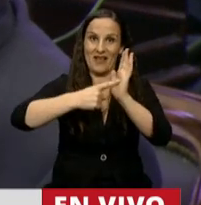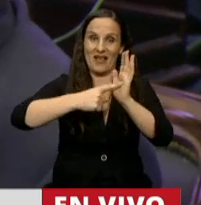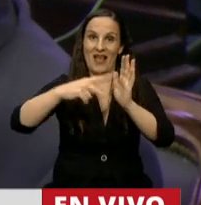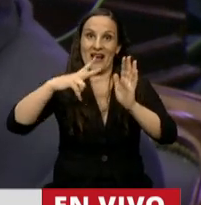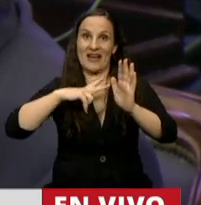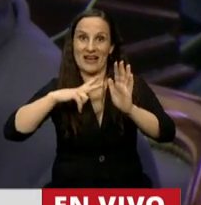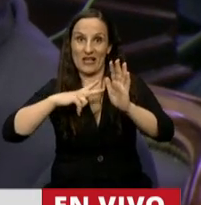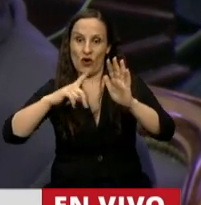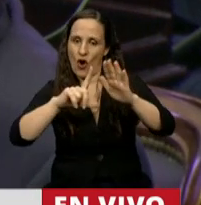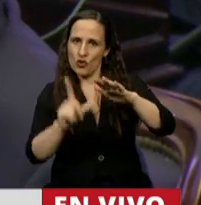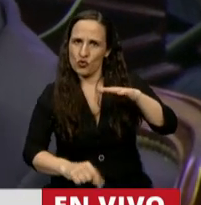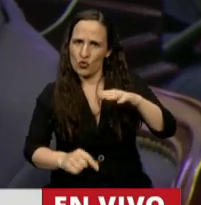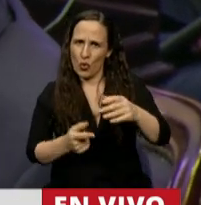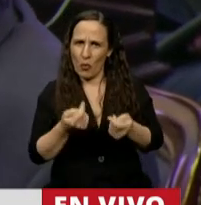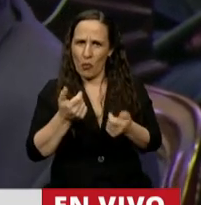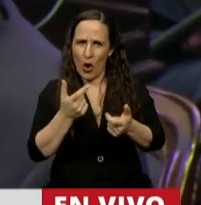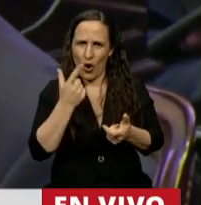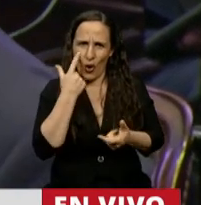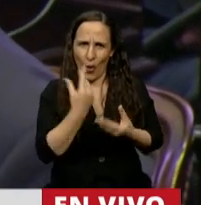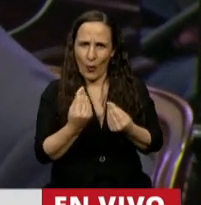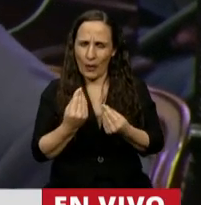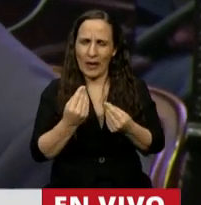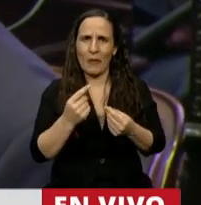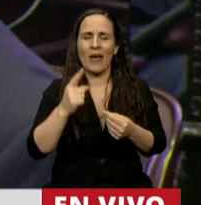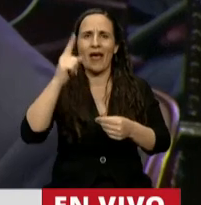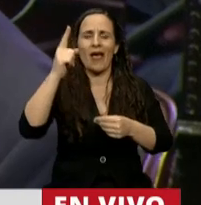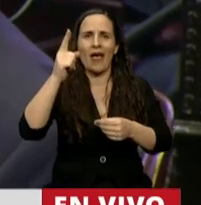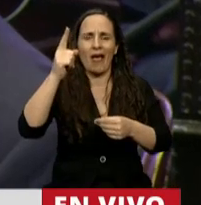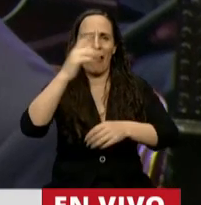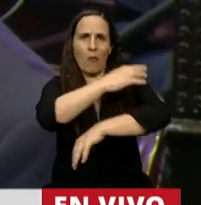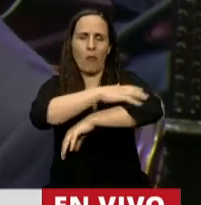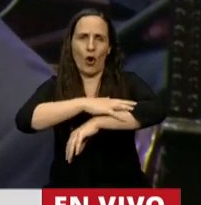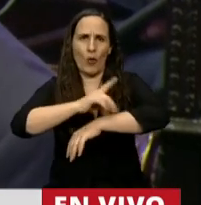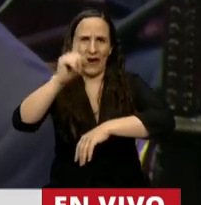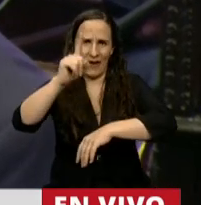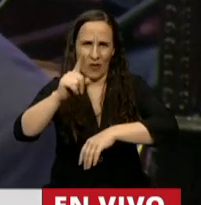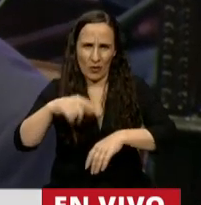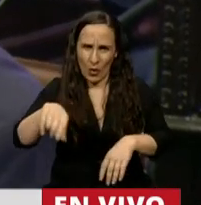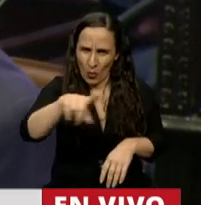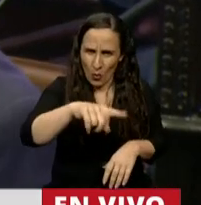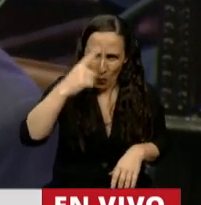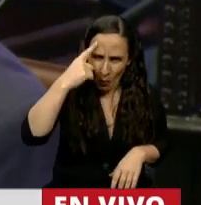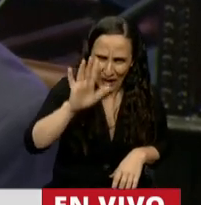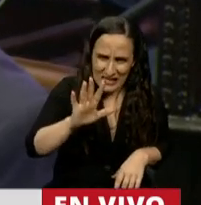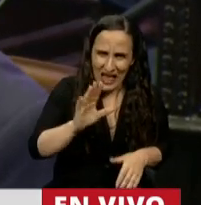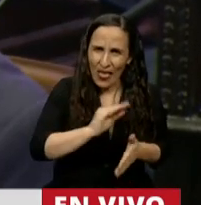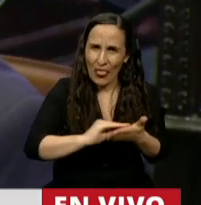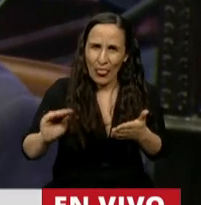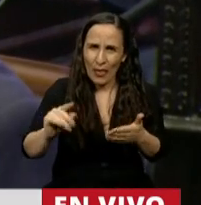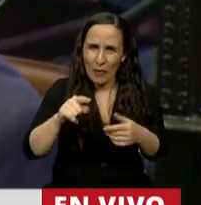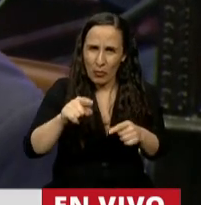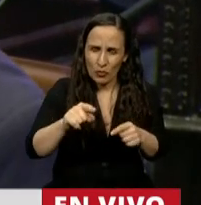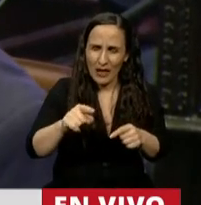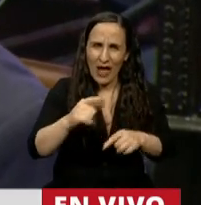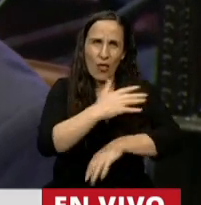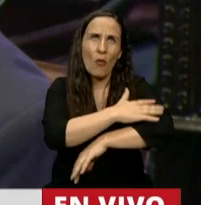en el norte, ¿usted cree, señor Presidente, que yo quiero seguir siendo un diputado de la zona pobre